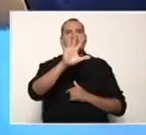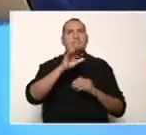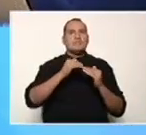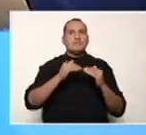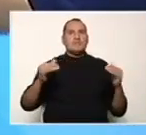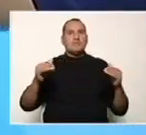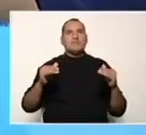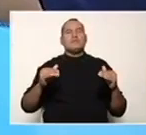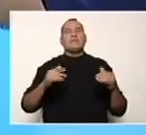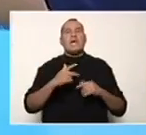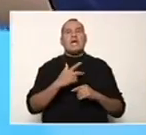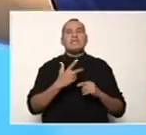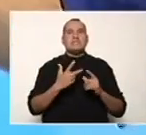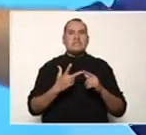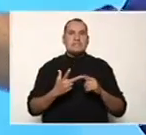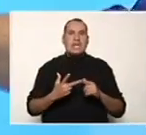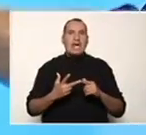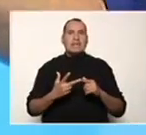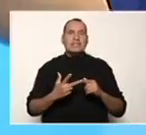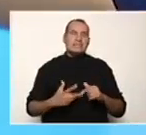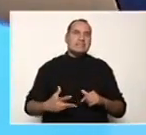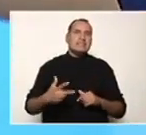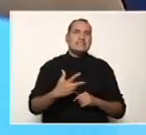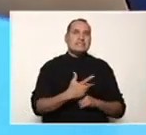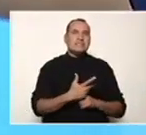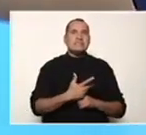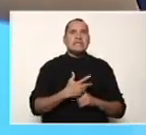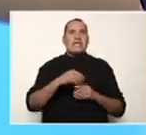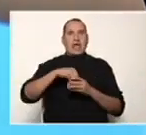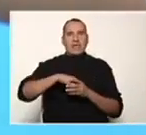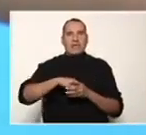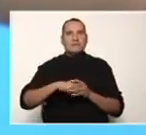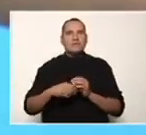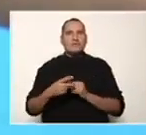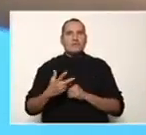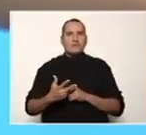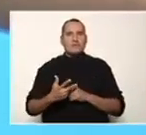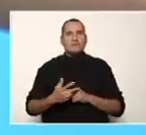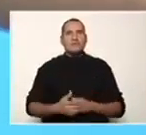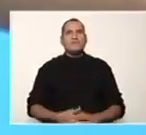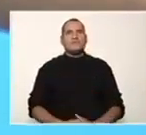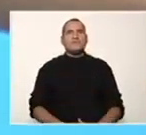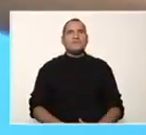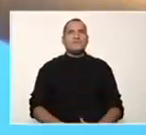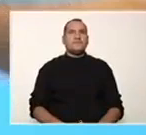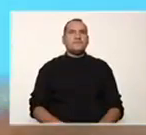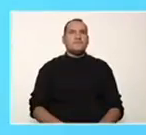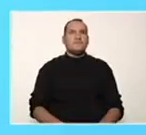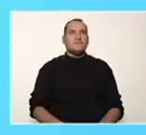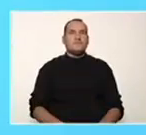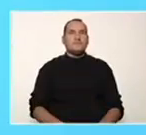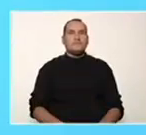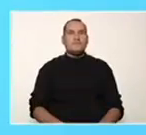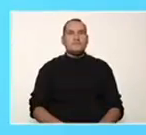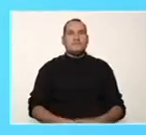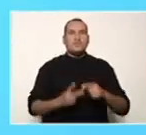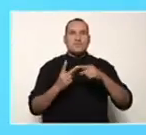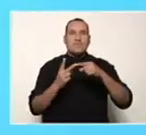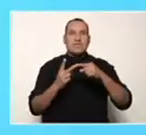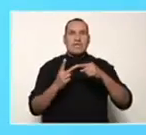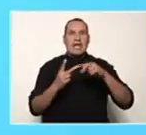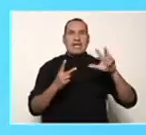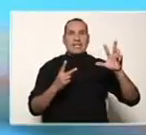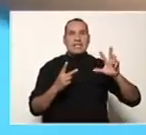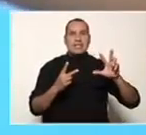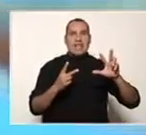dividido entre raíz cúbica de 3. Fíjense que el índice del denominador de la raíz es mayor a